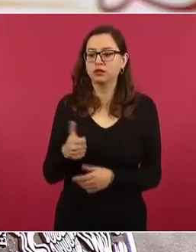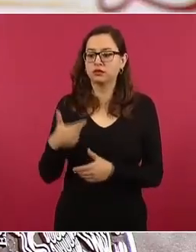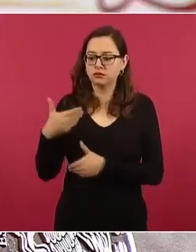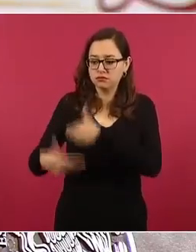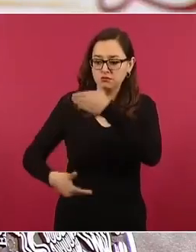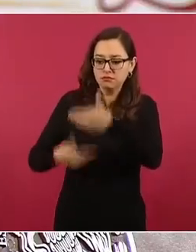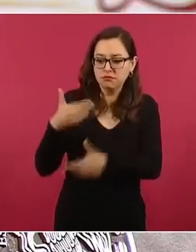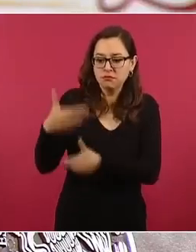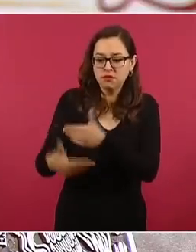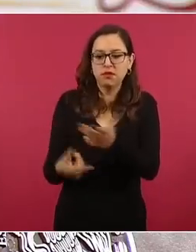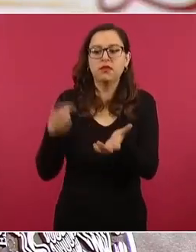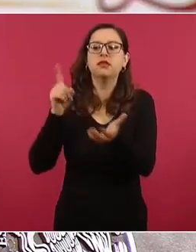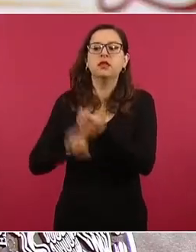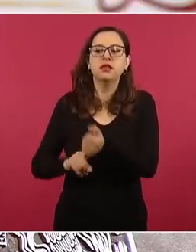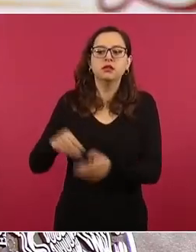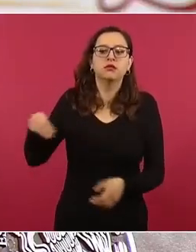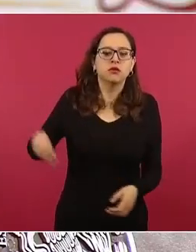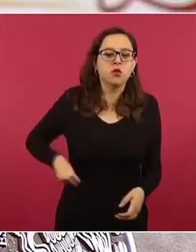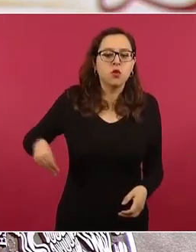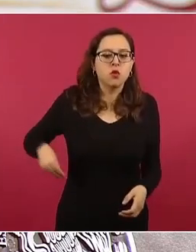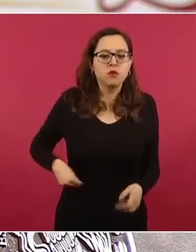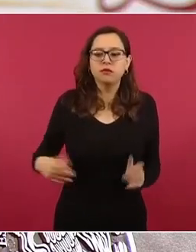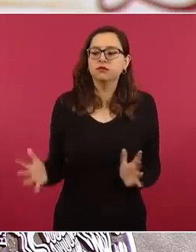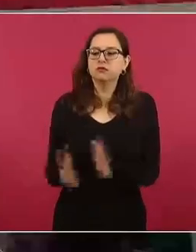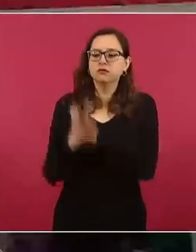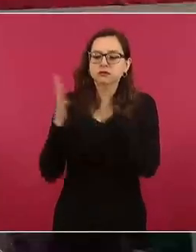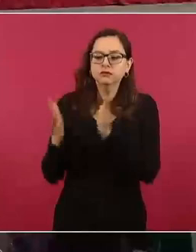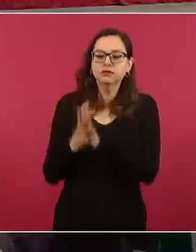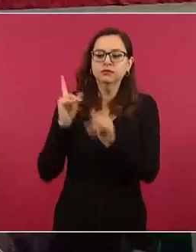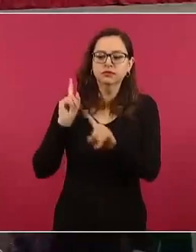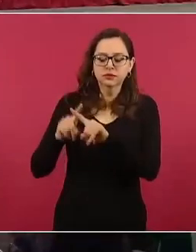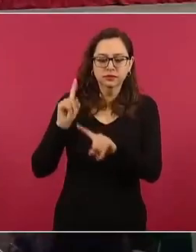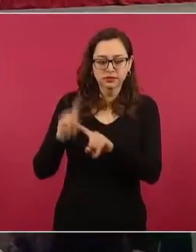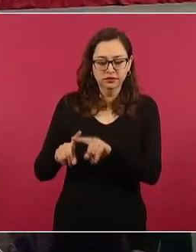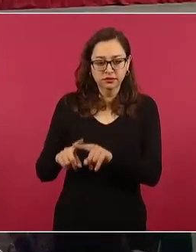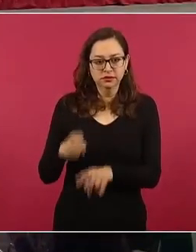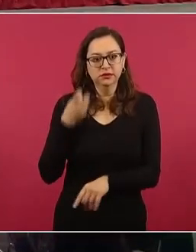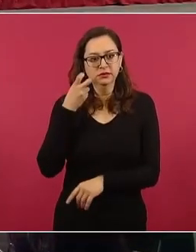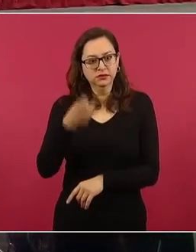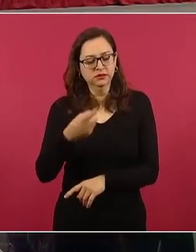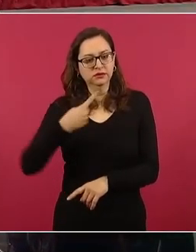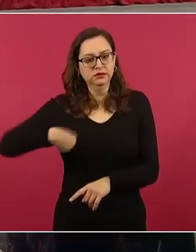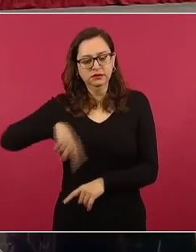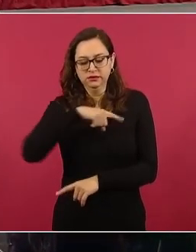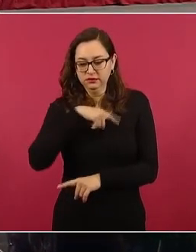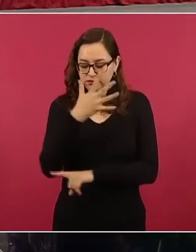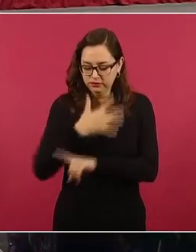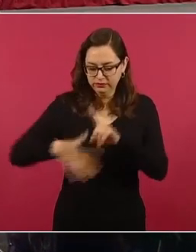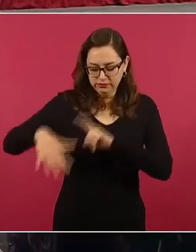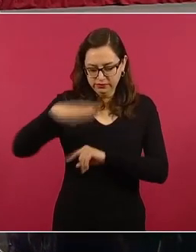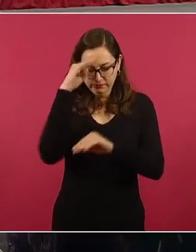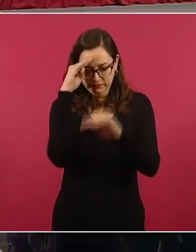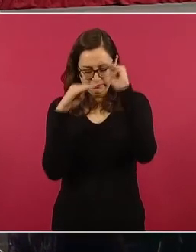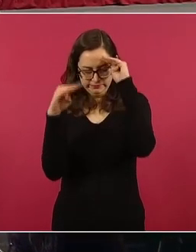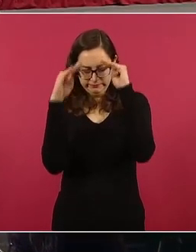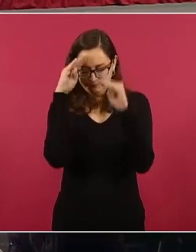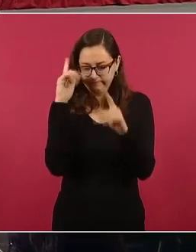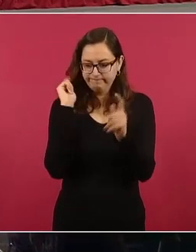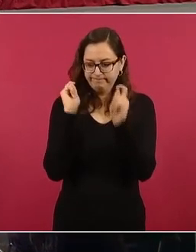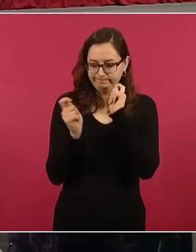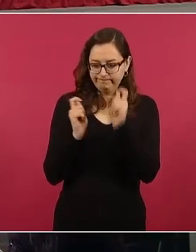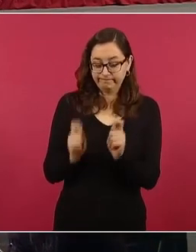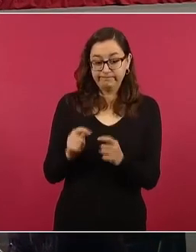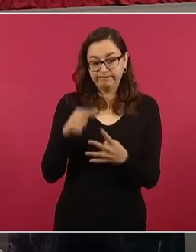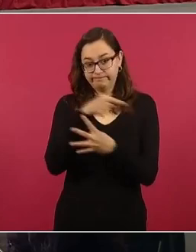y quién participó. En el caso del análisis de contexto, para nosotros es muy importante destacar cuatro elementos.